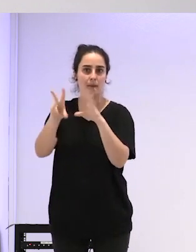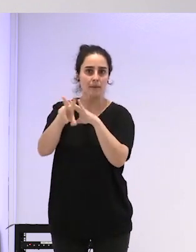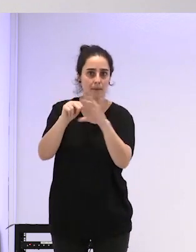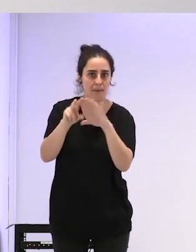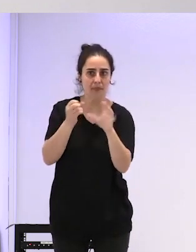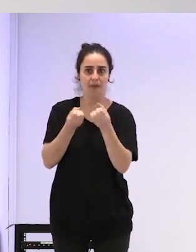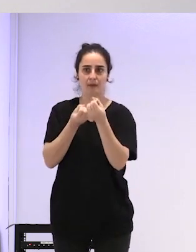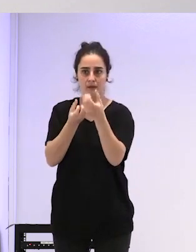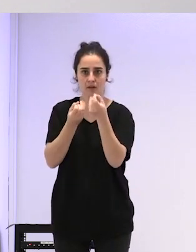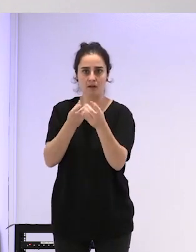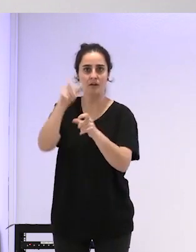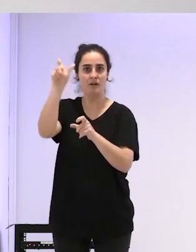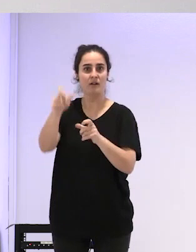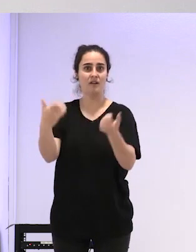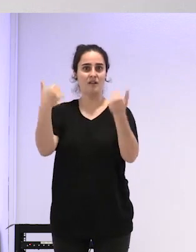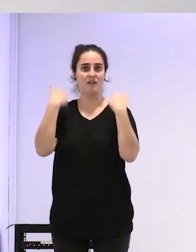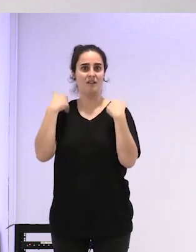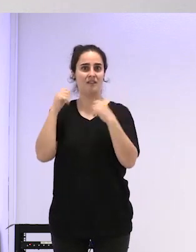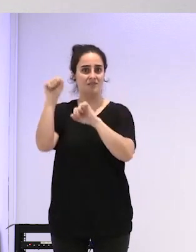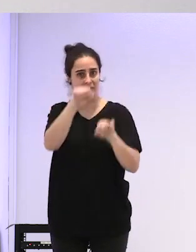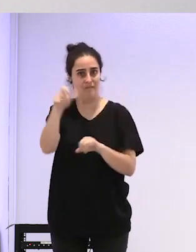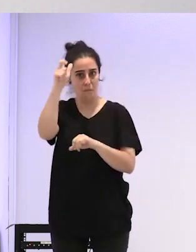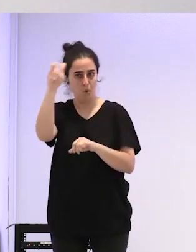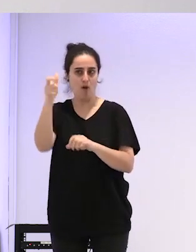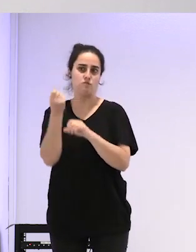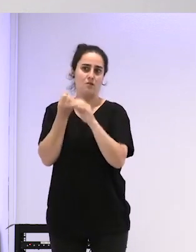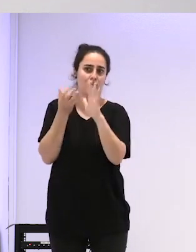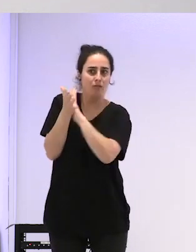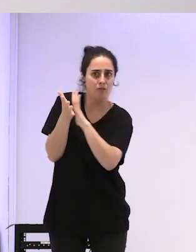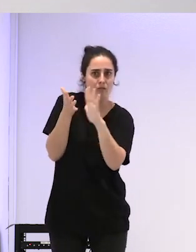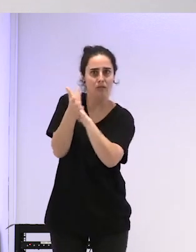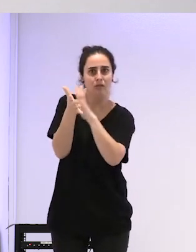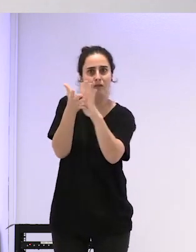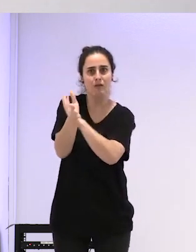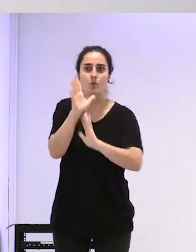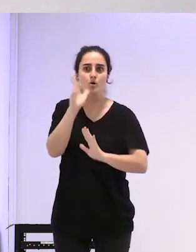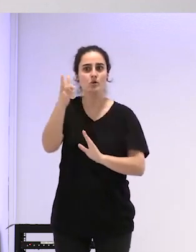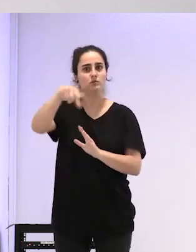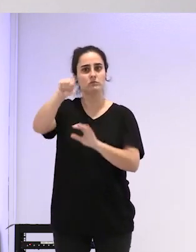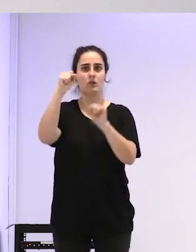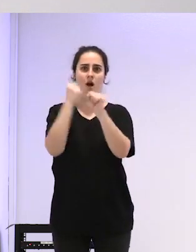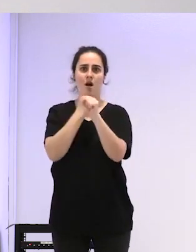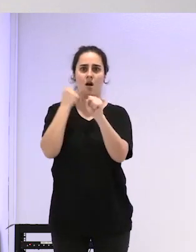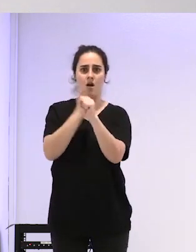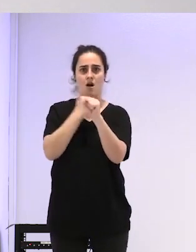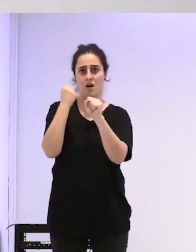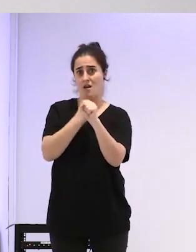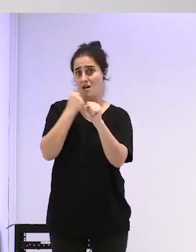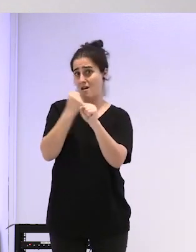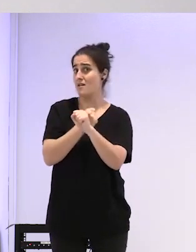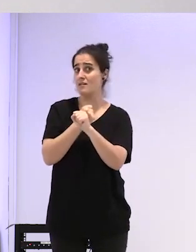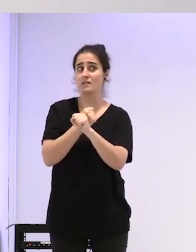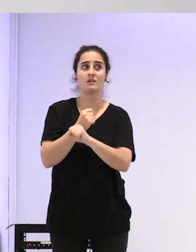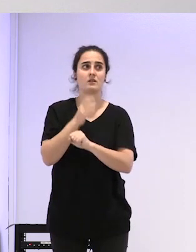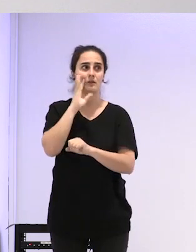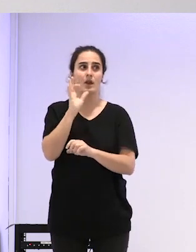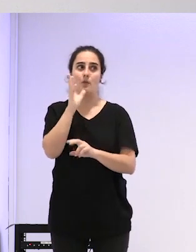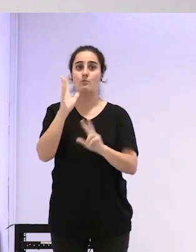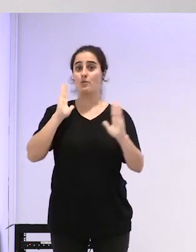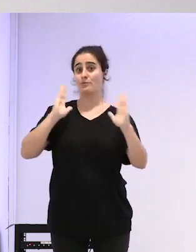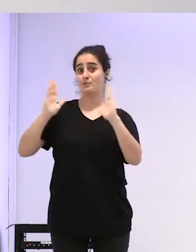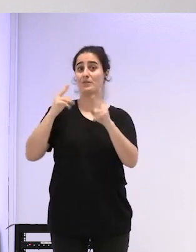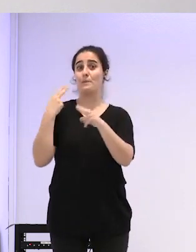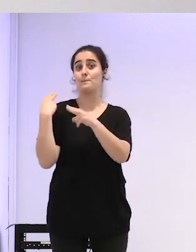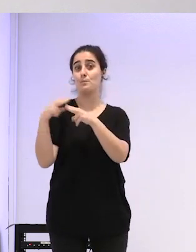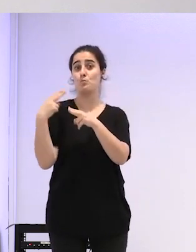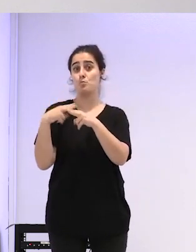al defensor del pueblo que hicieron un trabajo muy enorme que ya digo que también por circunstancias políticas en aquel momento